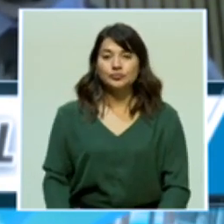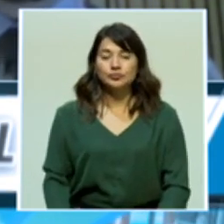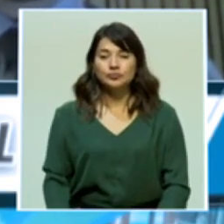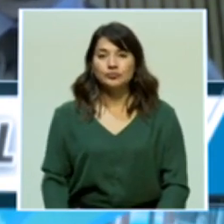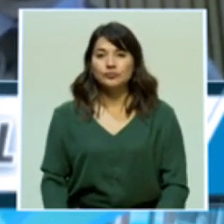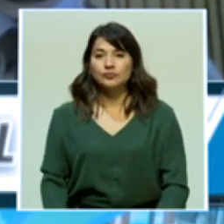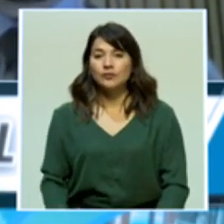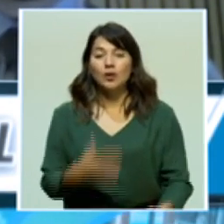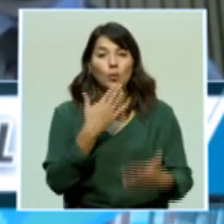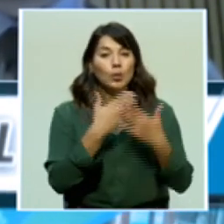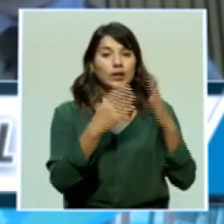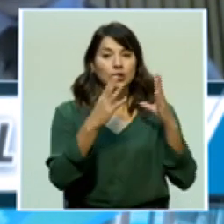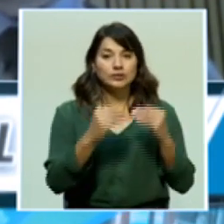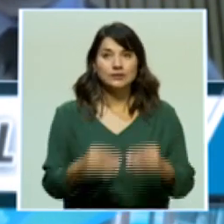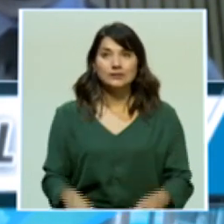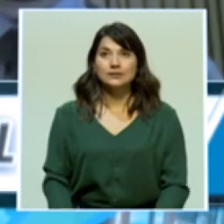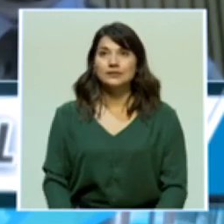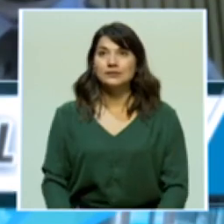Buenas noches.